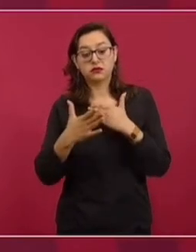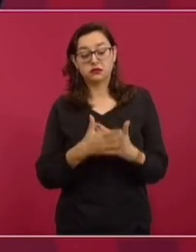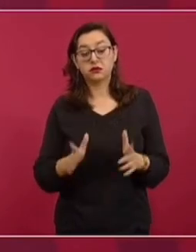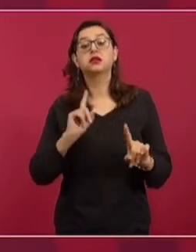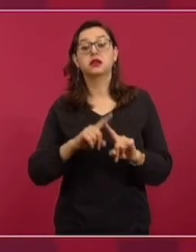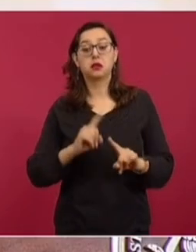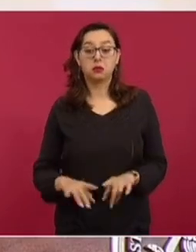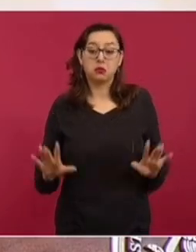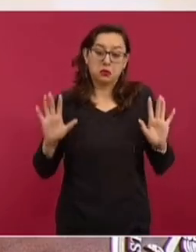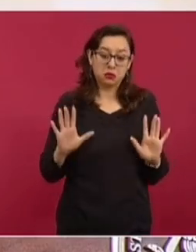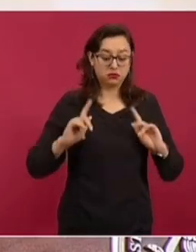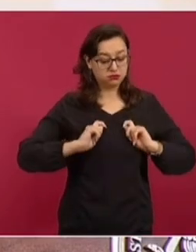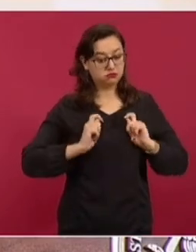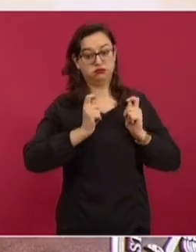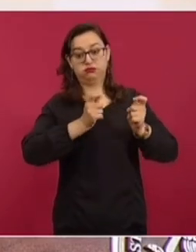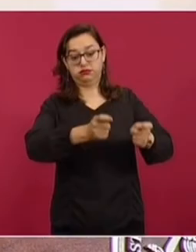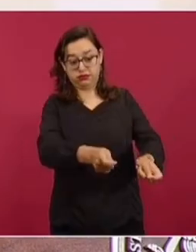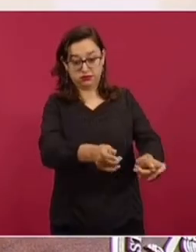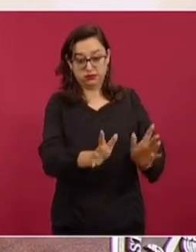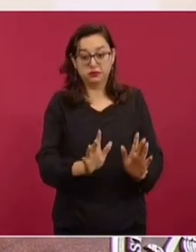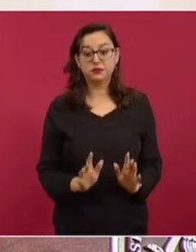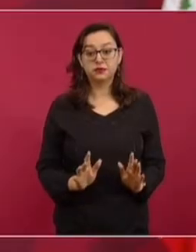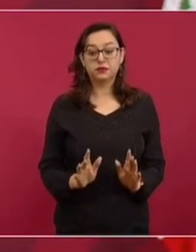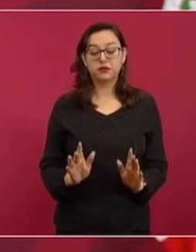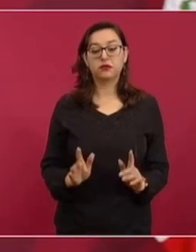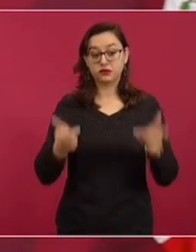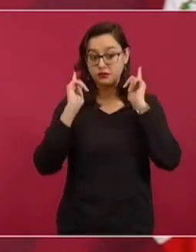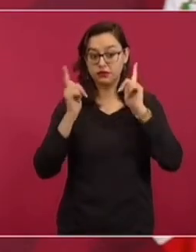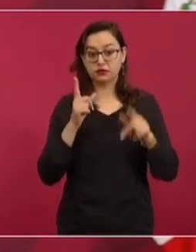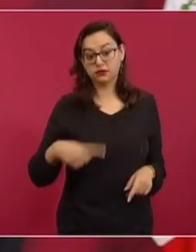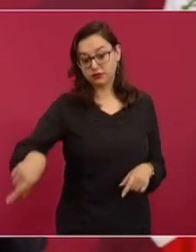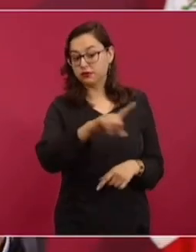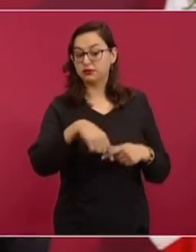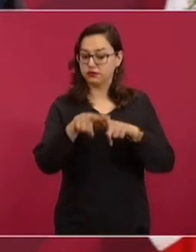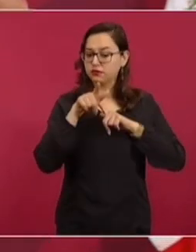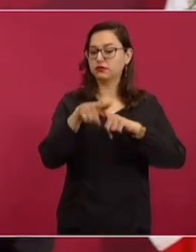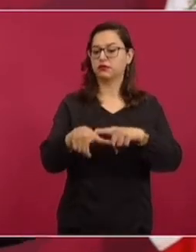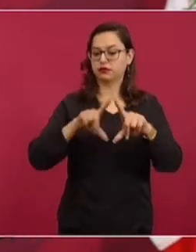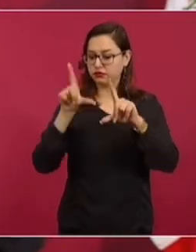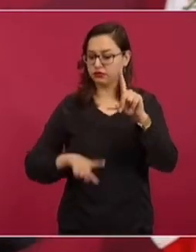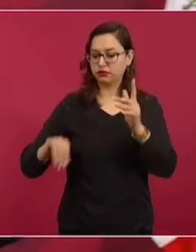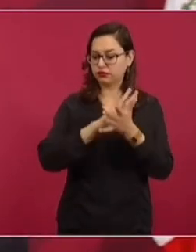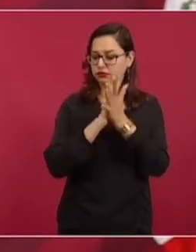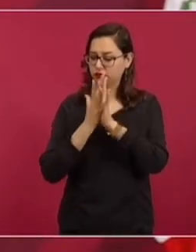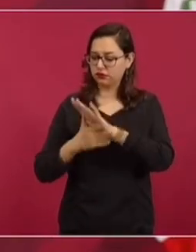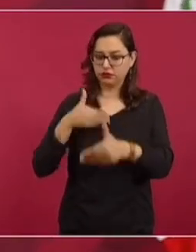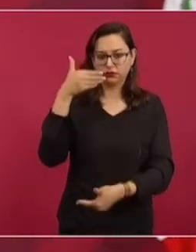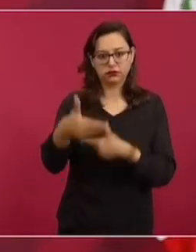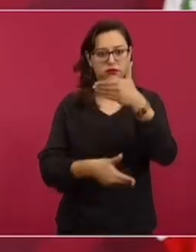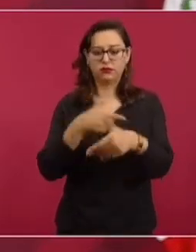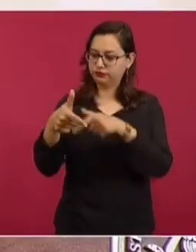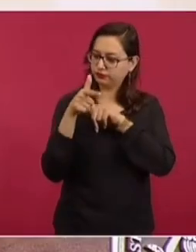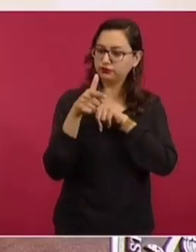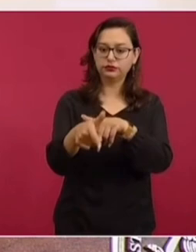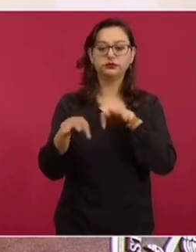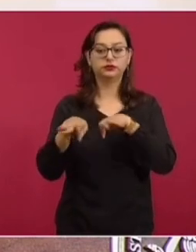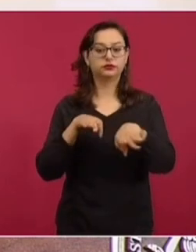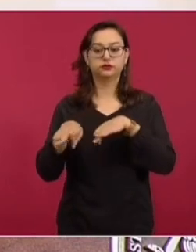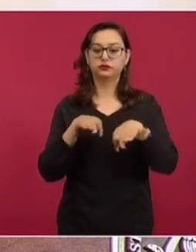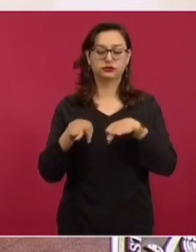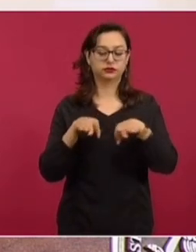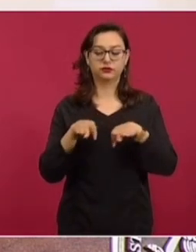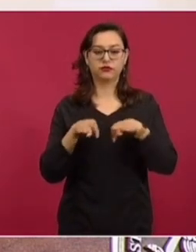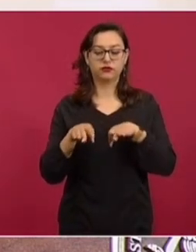que van a llegar. Espero para seguir consolidando la transformación. Porque el país